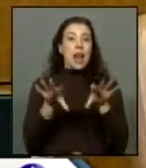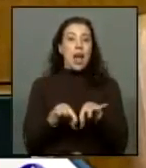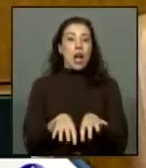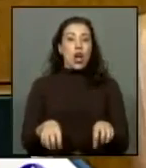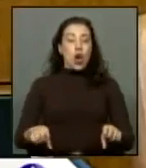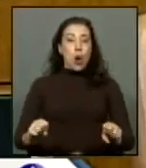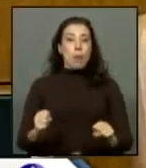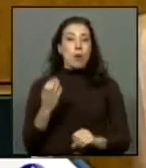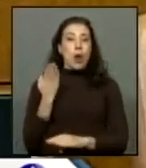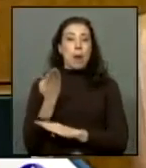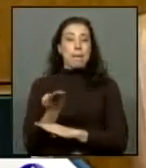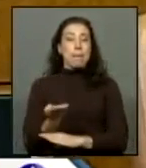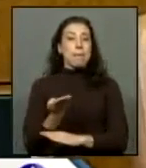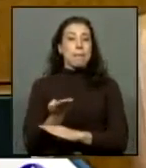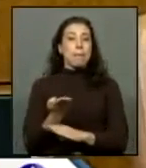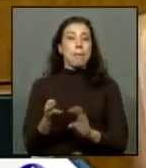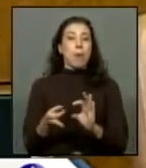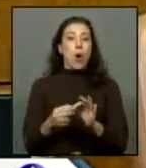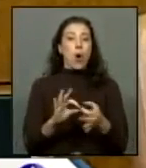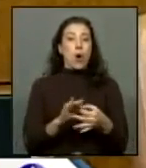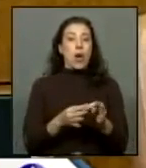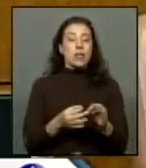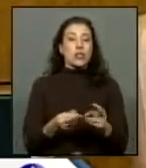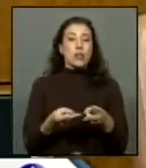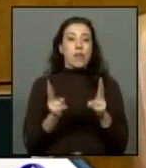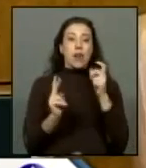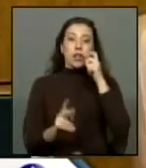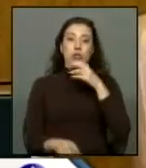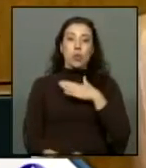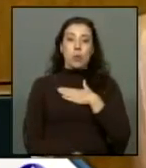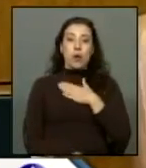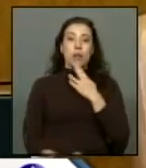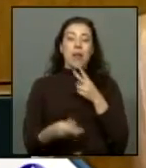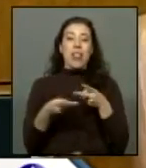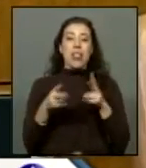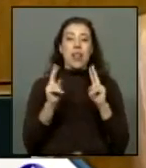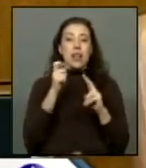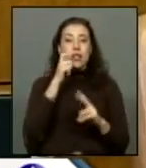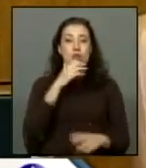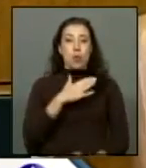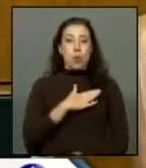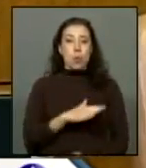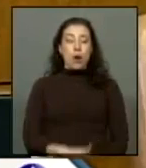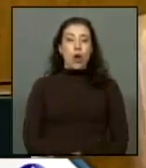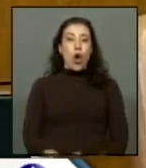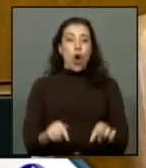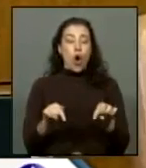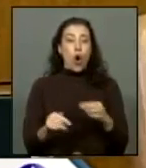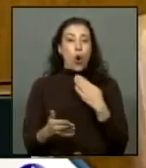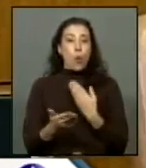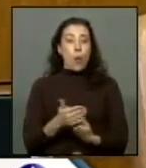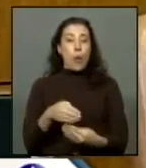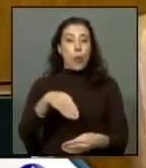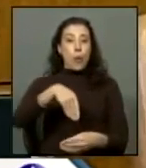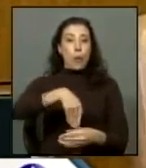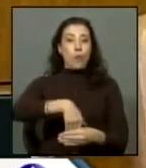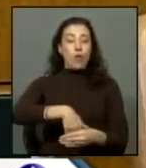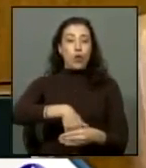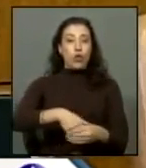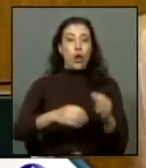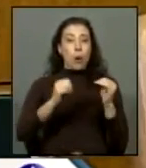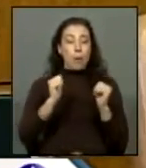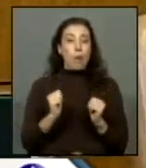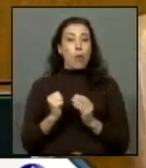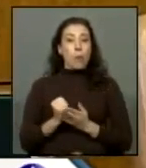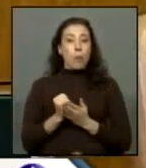con las demandas de las organizaciones de derechos humanos y con los derechos humanos hoy al momento de votar podemos